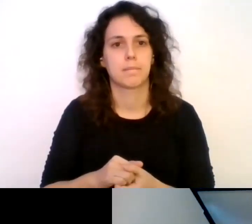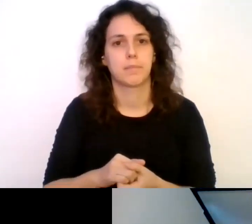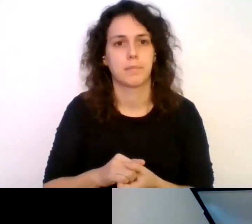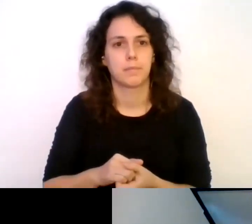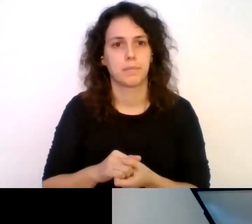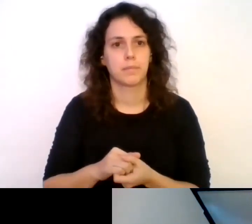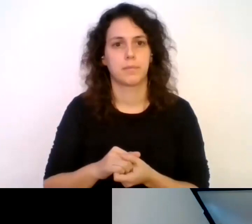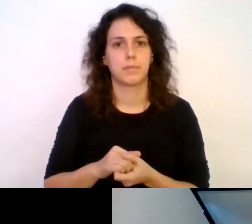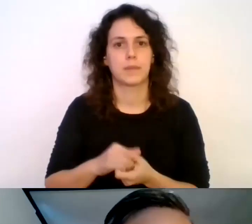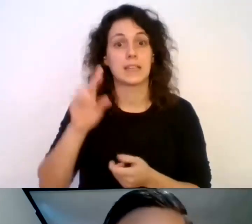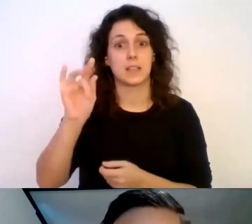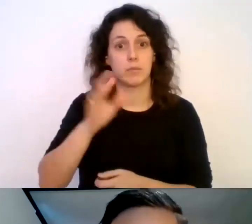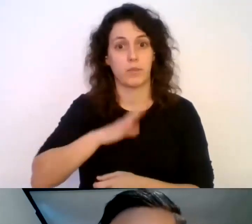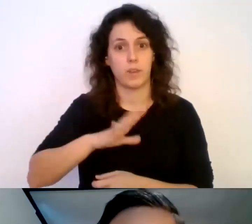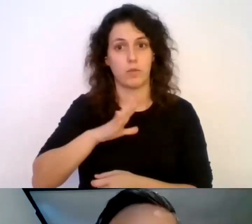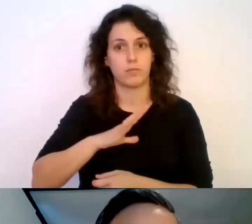Sí, por favor.